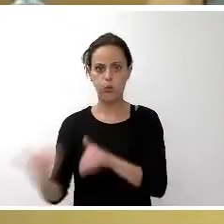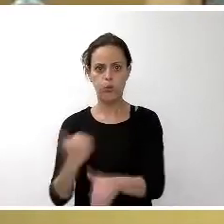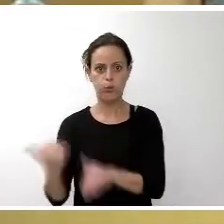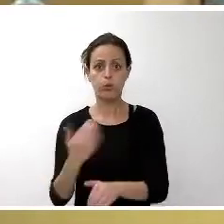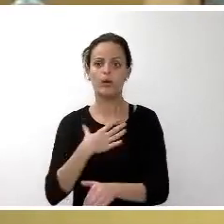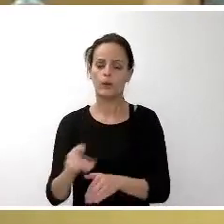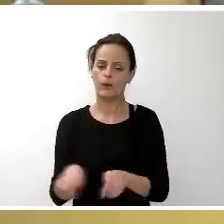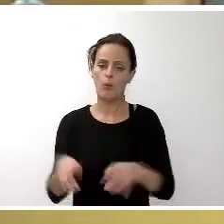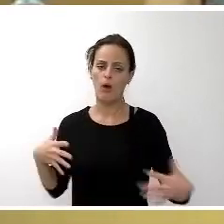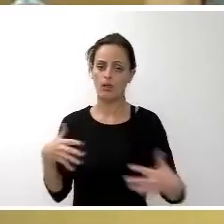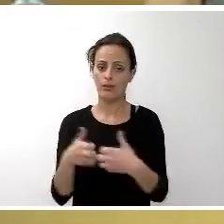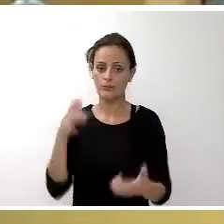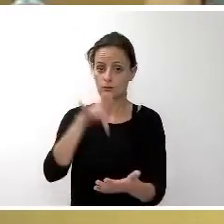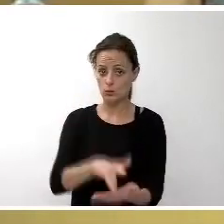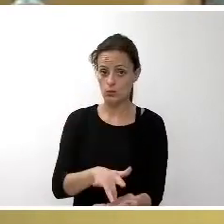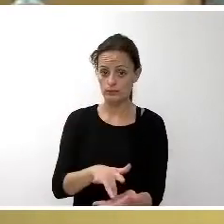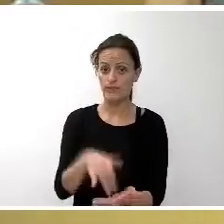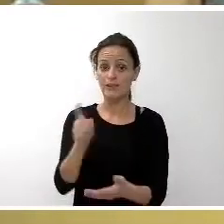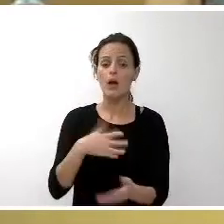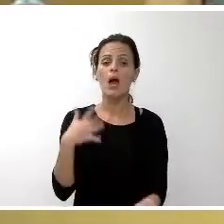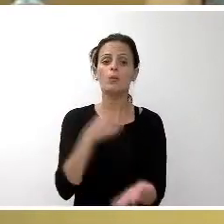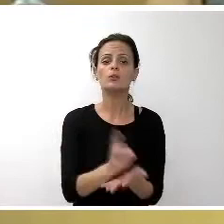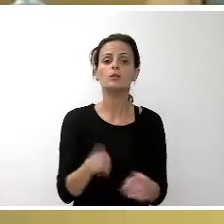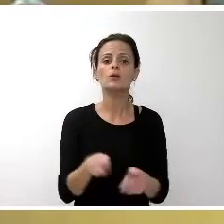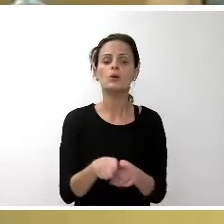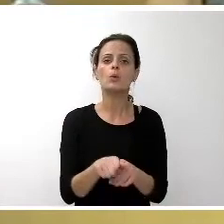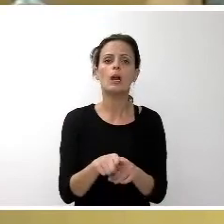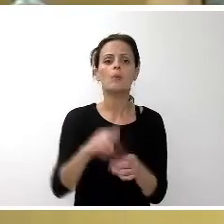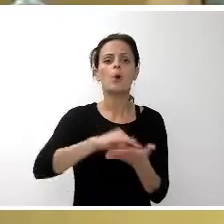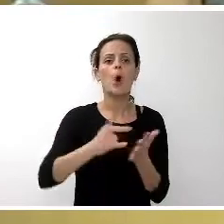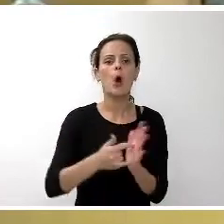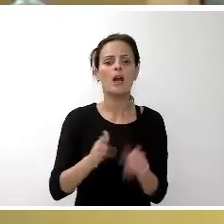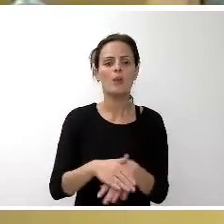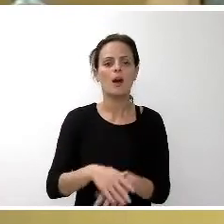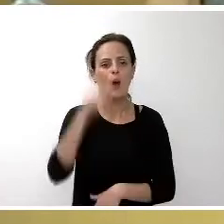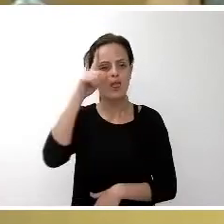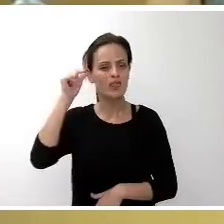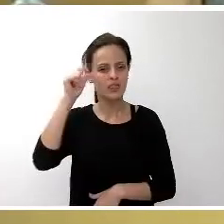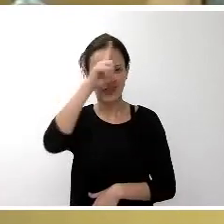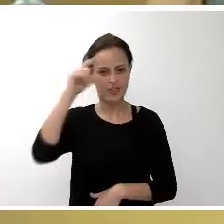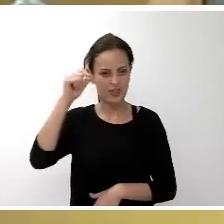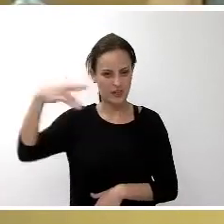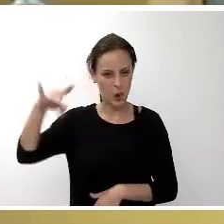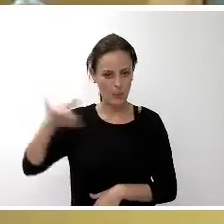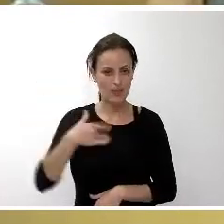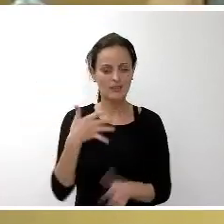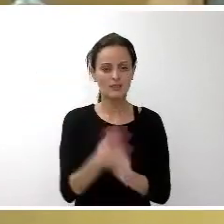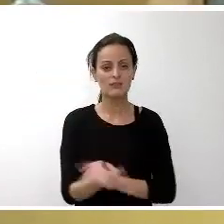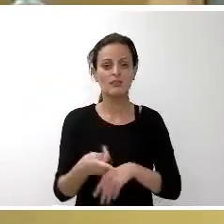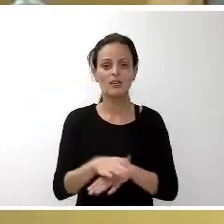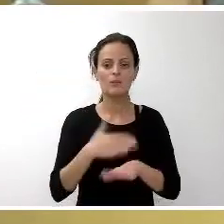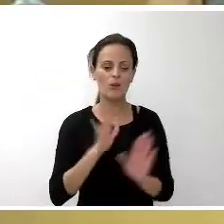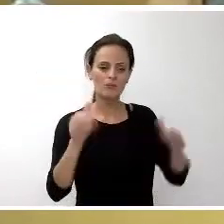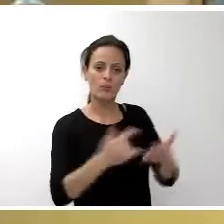Se siga apostando por el programa recíclope en los colegios y se continúe invirtiendo en proyectos que reduzcan la